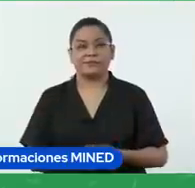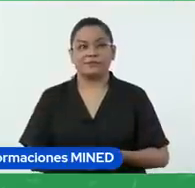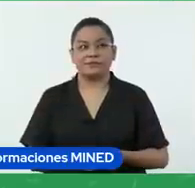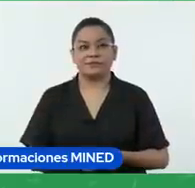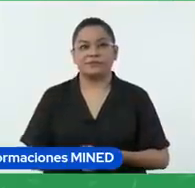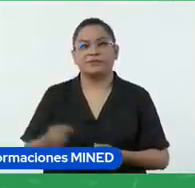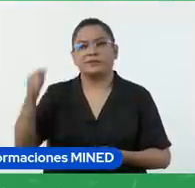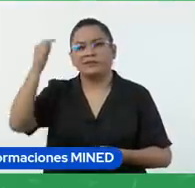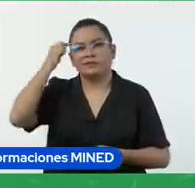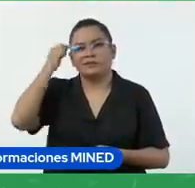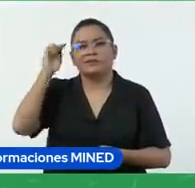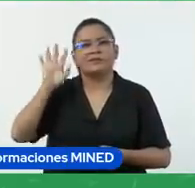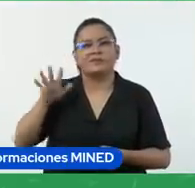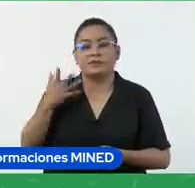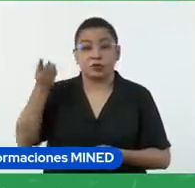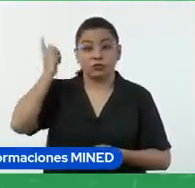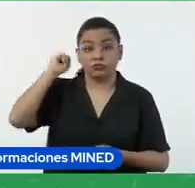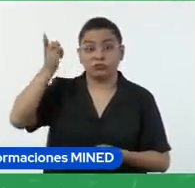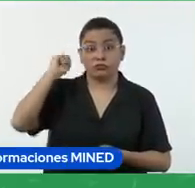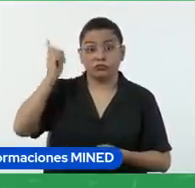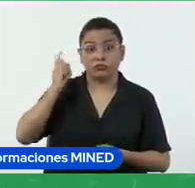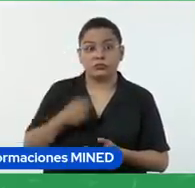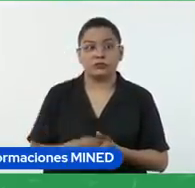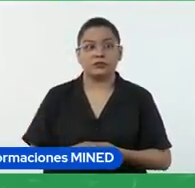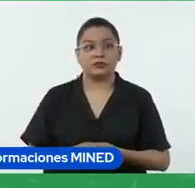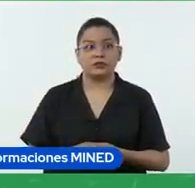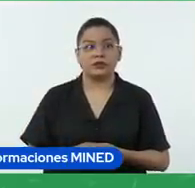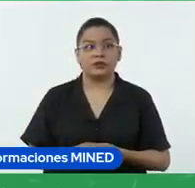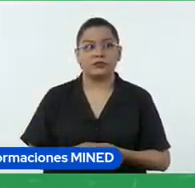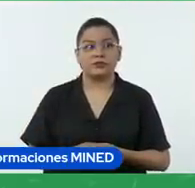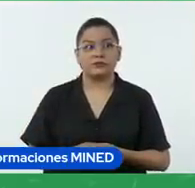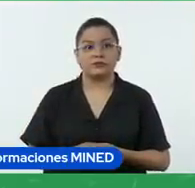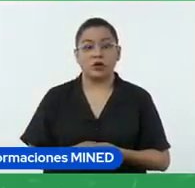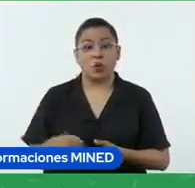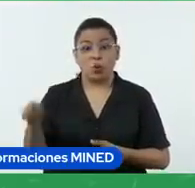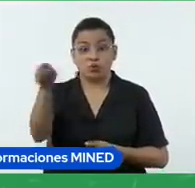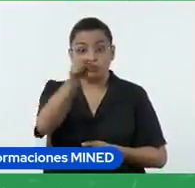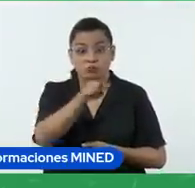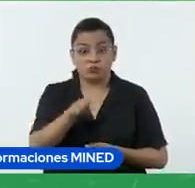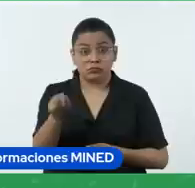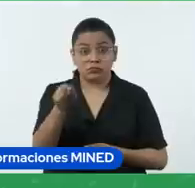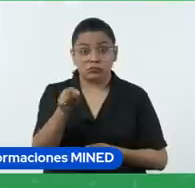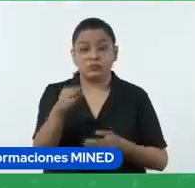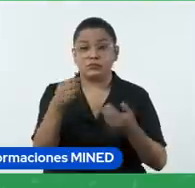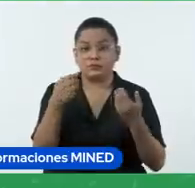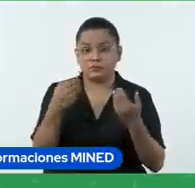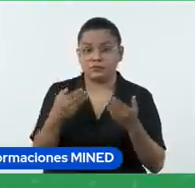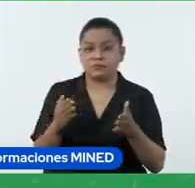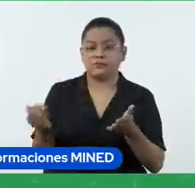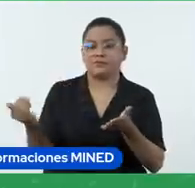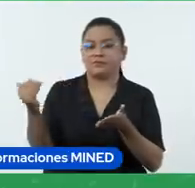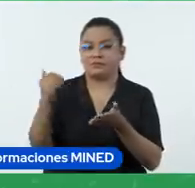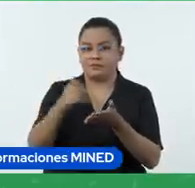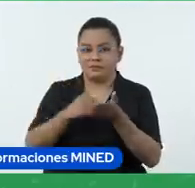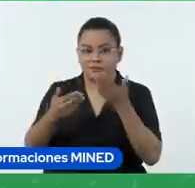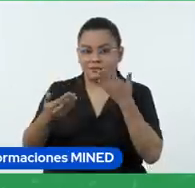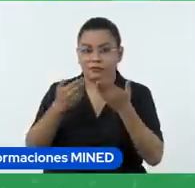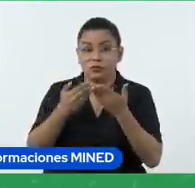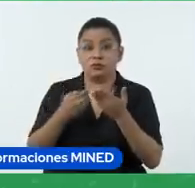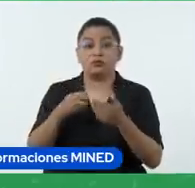considerar que los docentes, esto quiere decir que ustedes, ya lo comenté, lo vuelvo a reiterar, son los